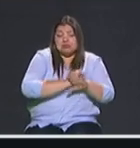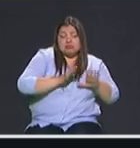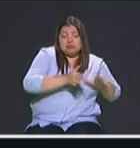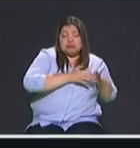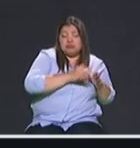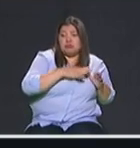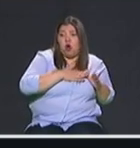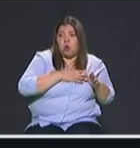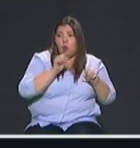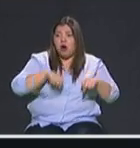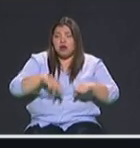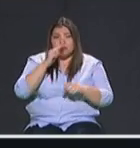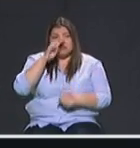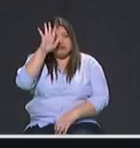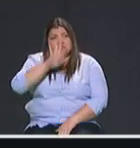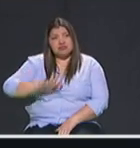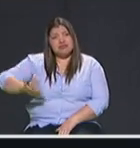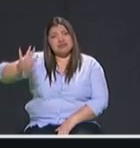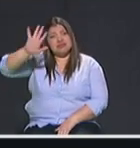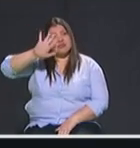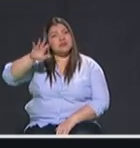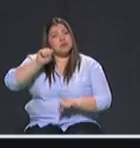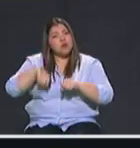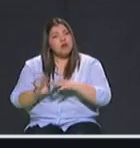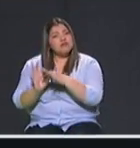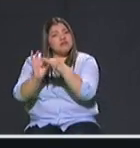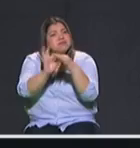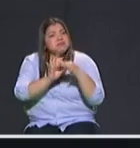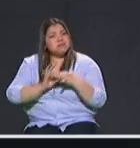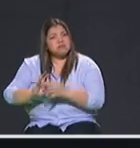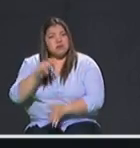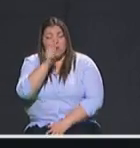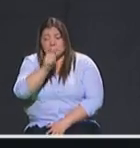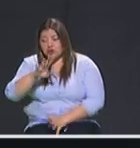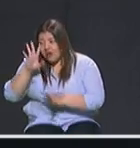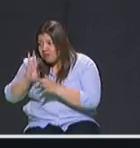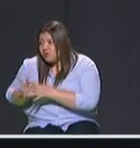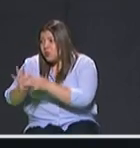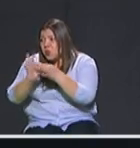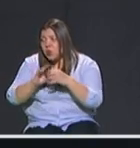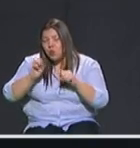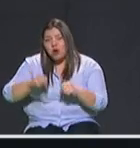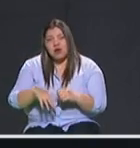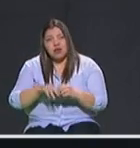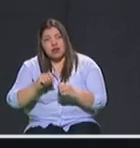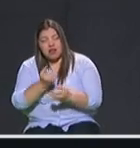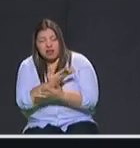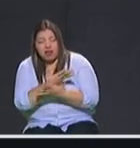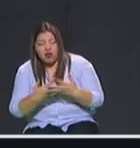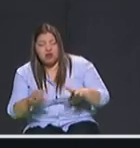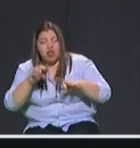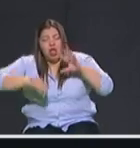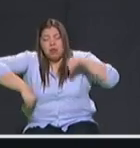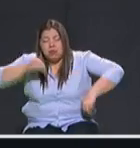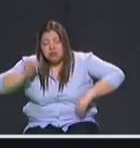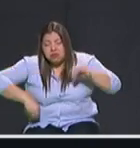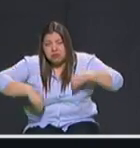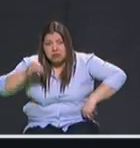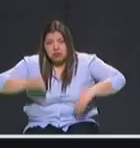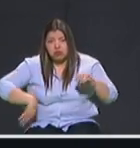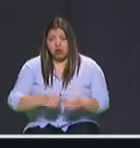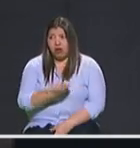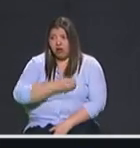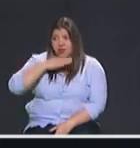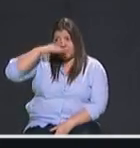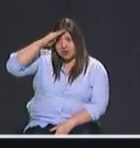que la operatividad de todos los actores que gestionan el delito sea mucho más eficiente. Y no, es cierto que no pueda el alcalde de la ciudad